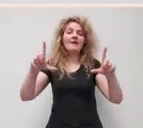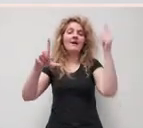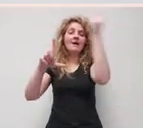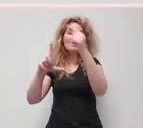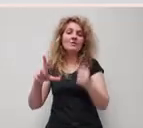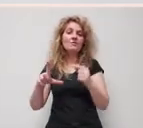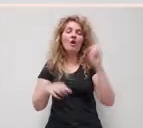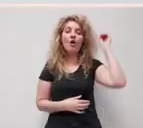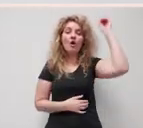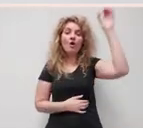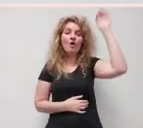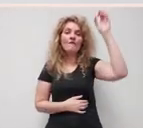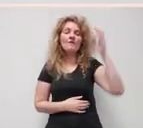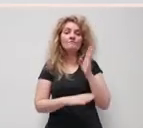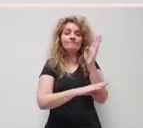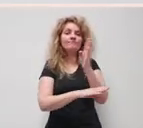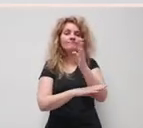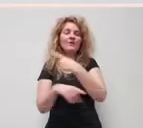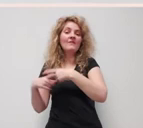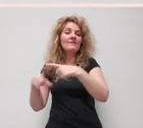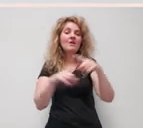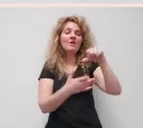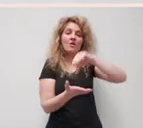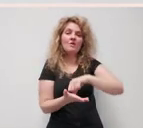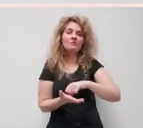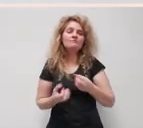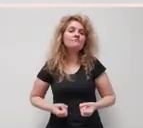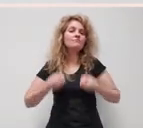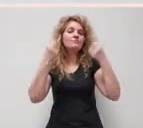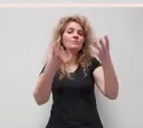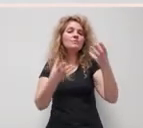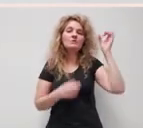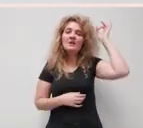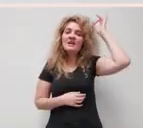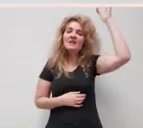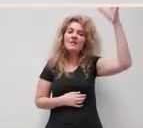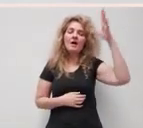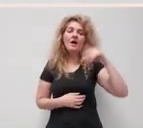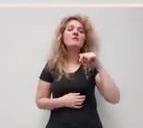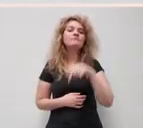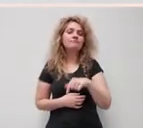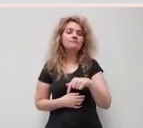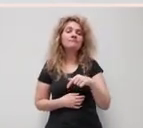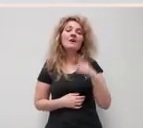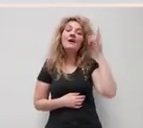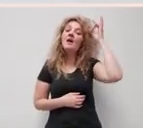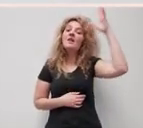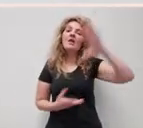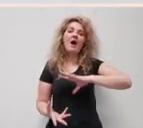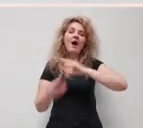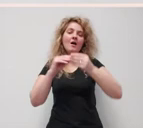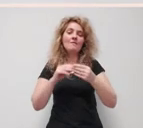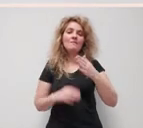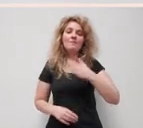en a que expuxo as súas ideas sobre este xénero. Ideas que aplicou a súa propia representación. Agora,